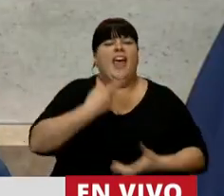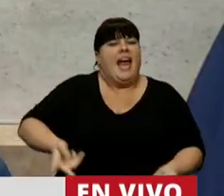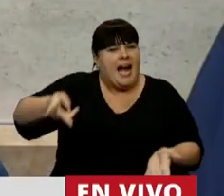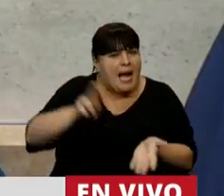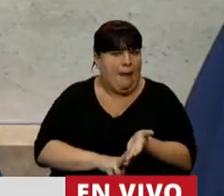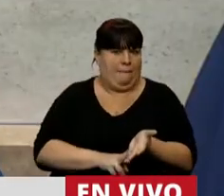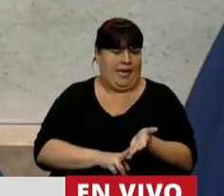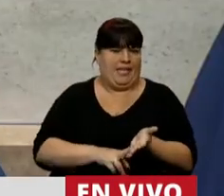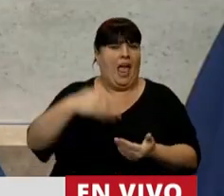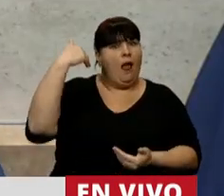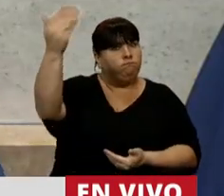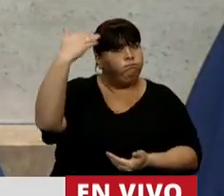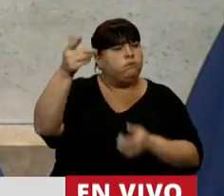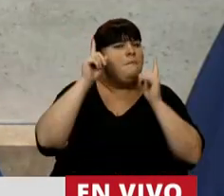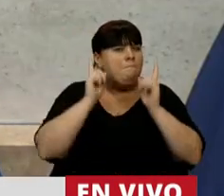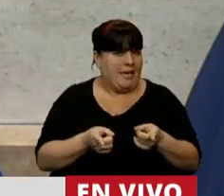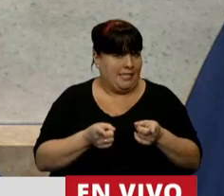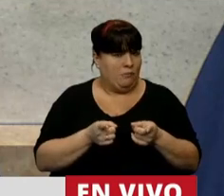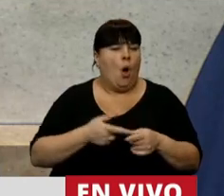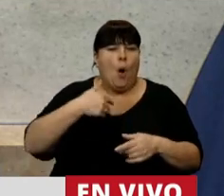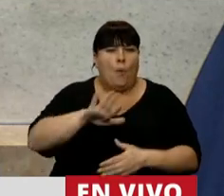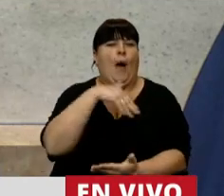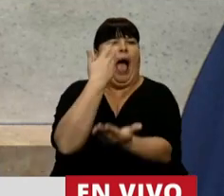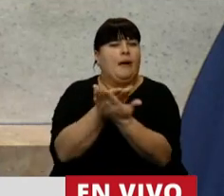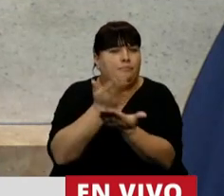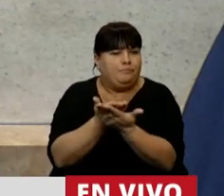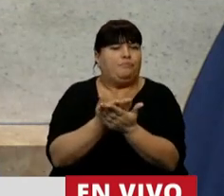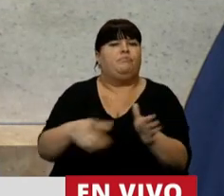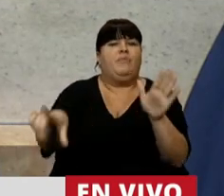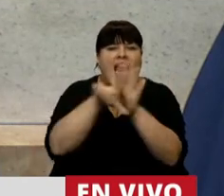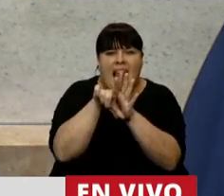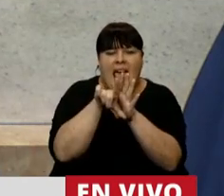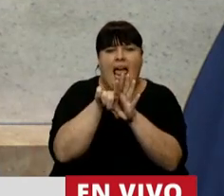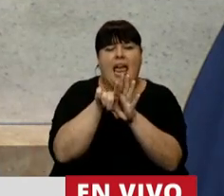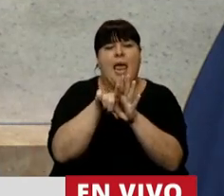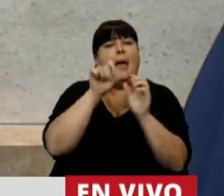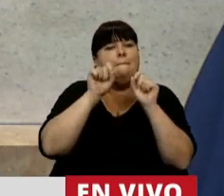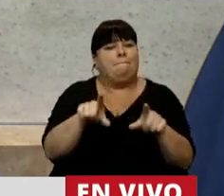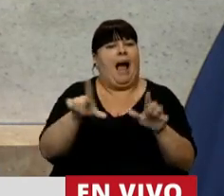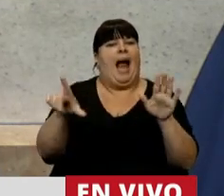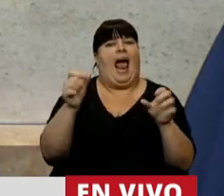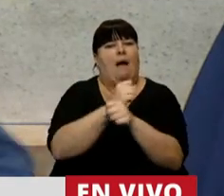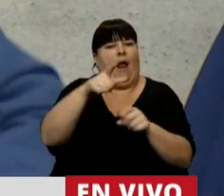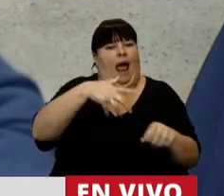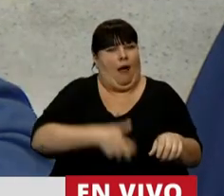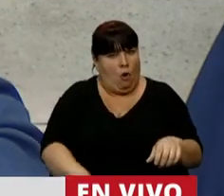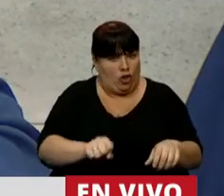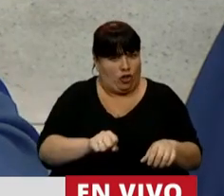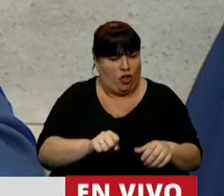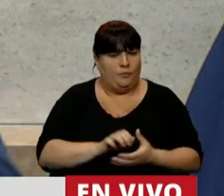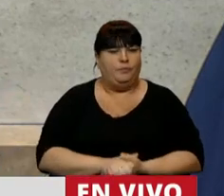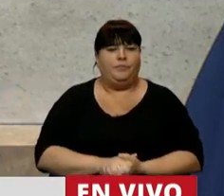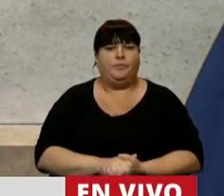pedir...